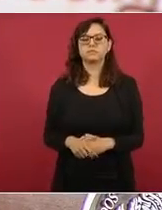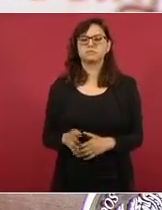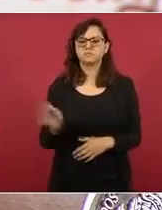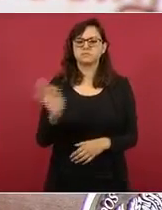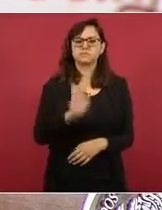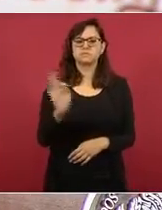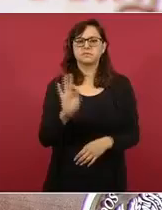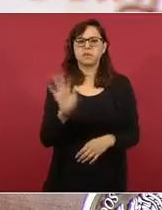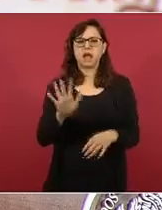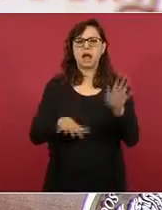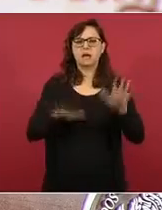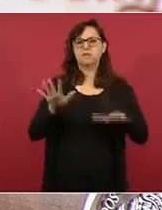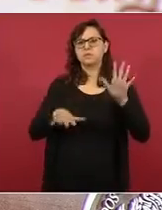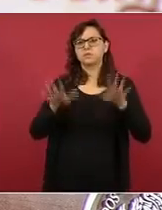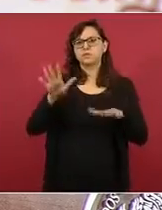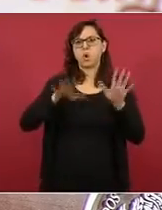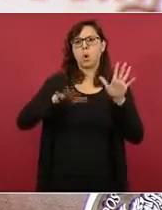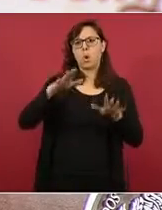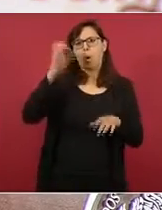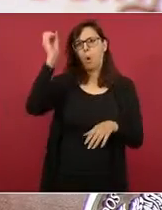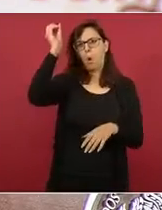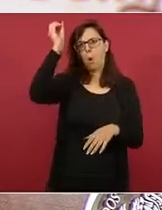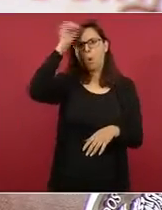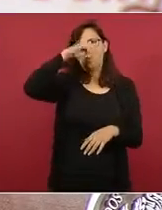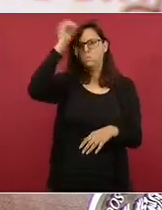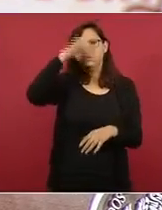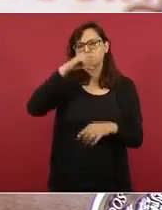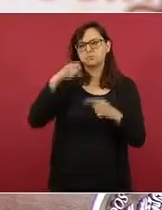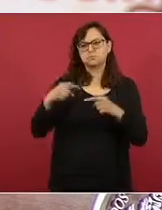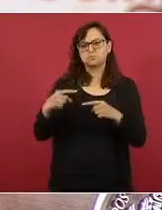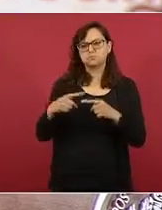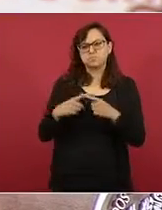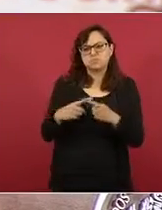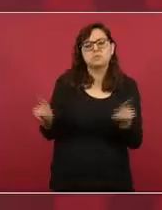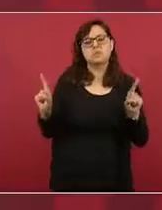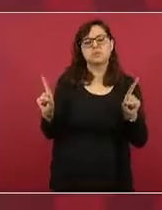de manera respetuosa.